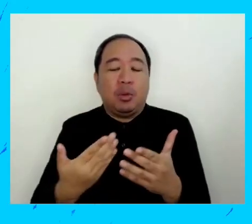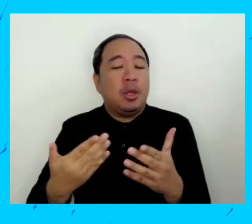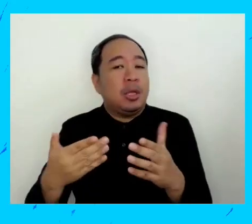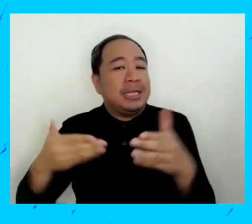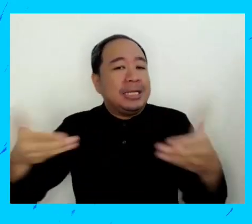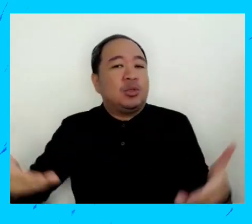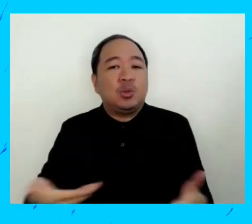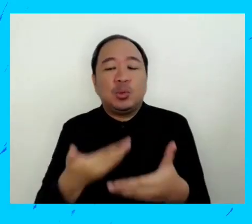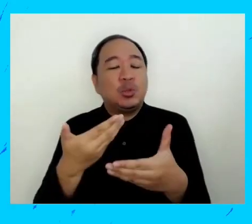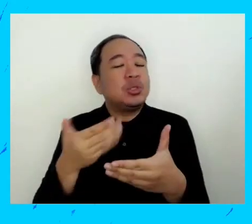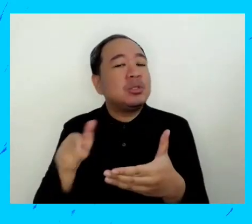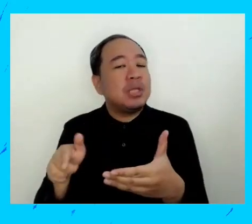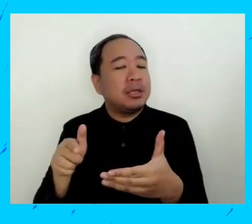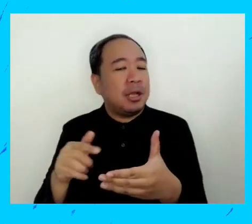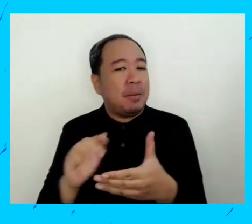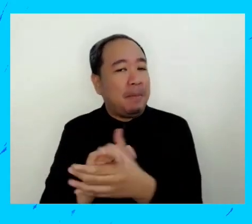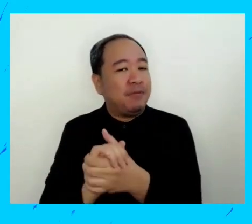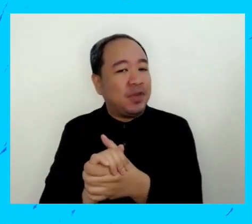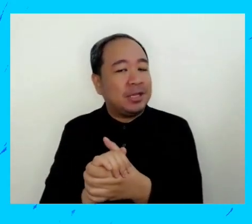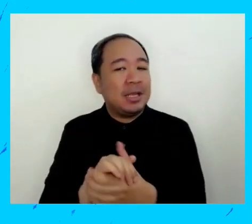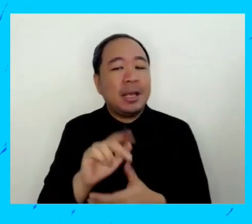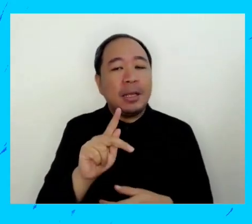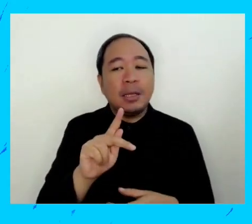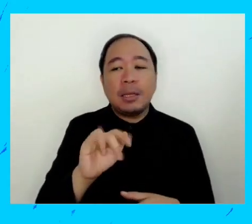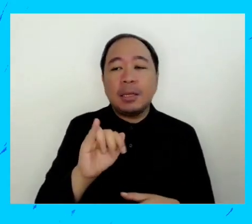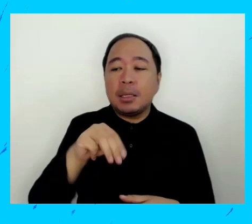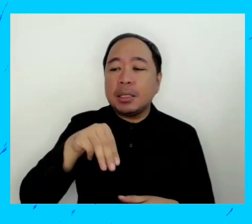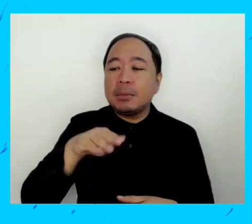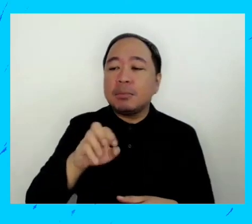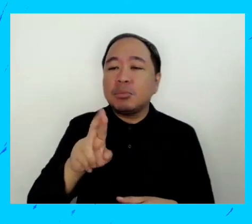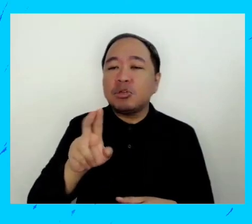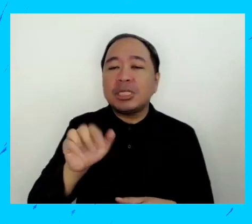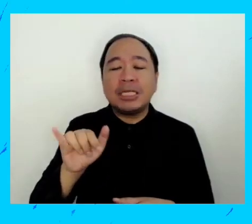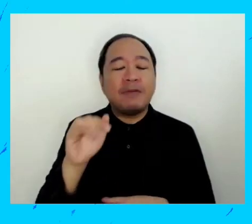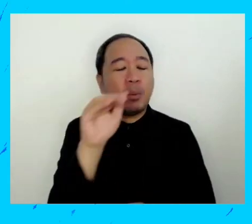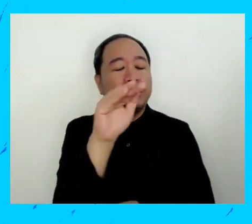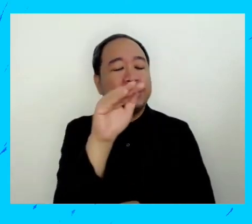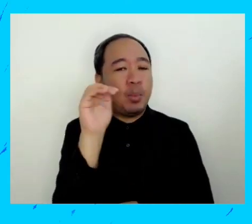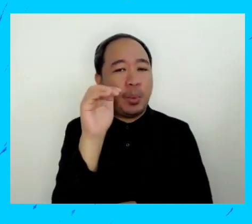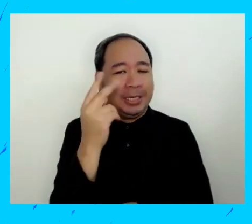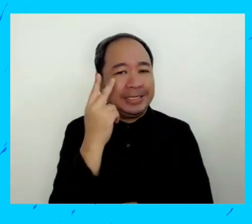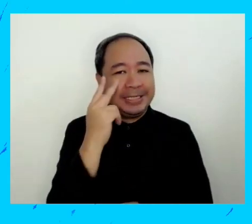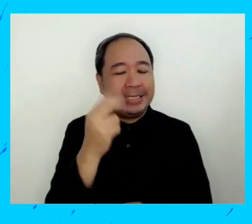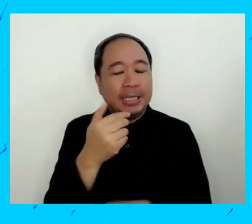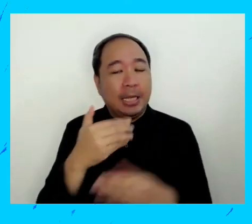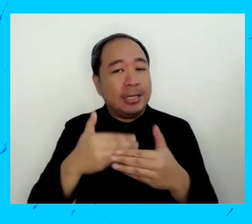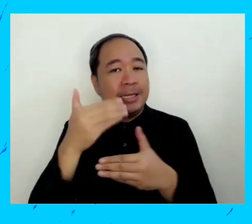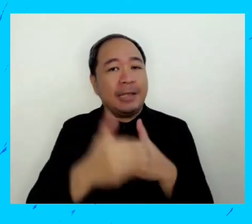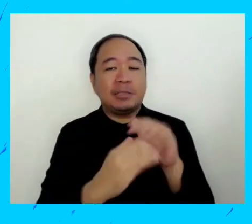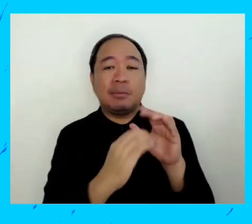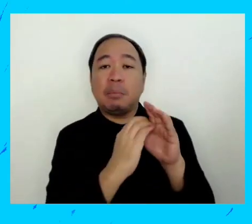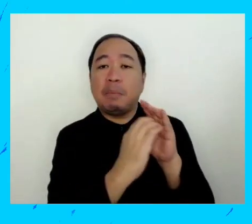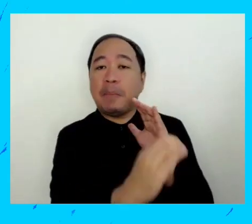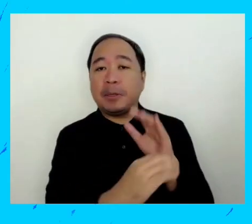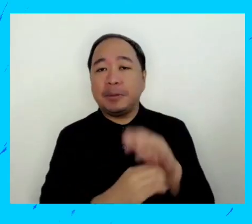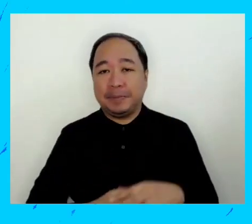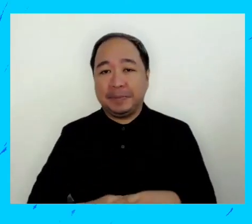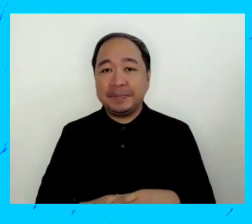voy a presentar a nuestra amiga del zimbabue